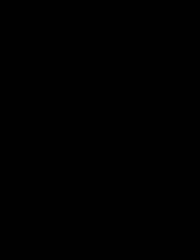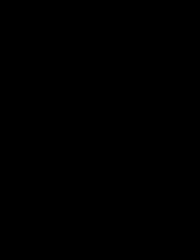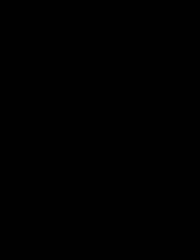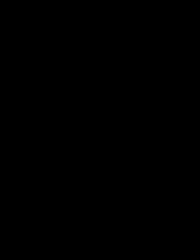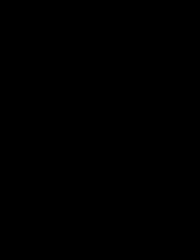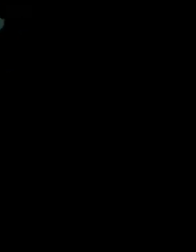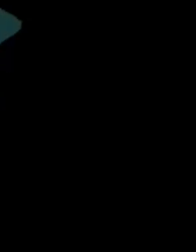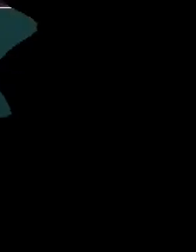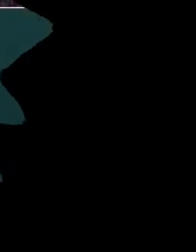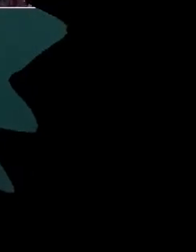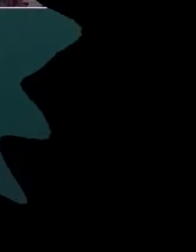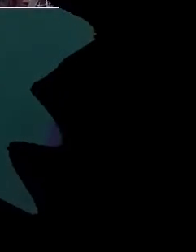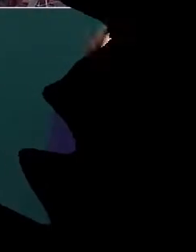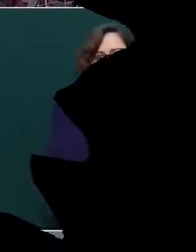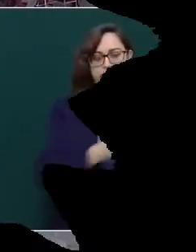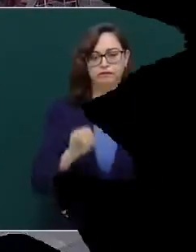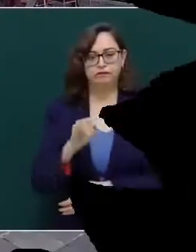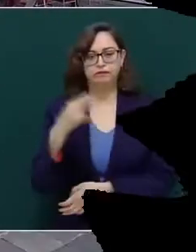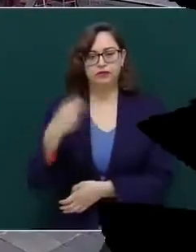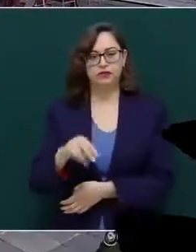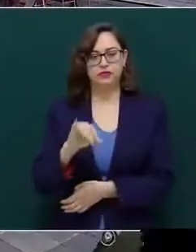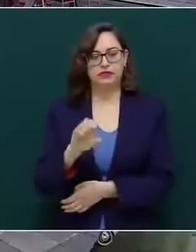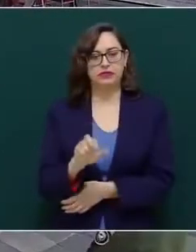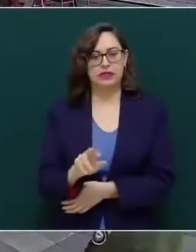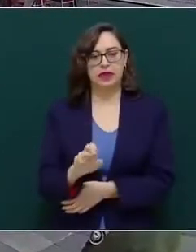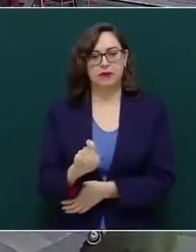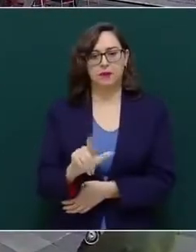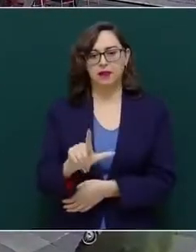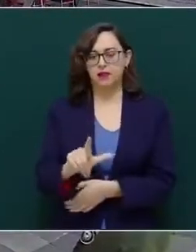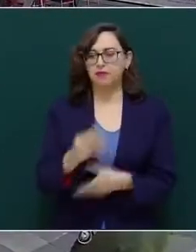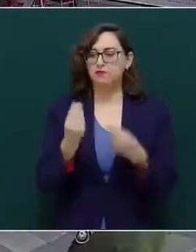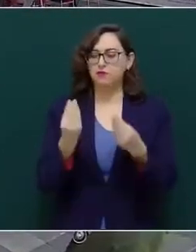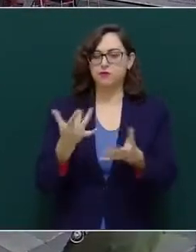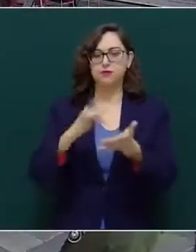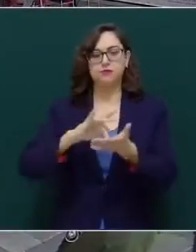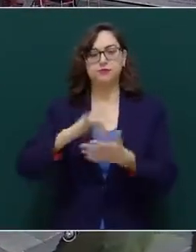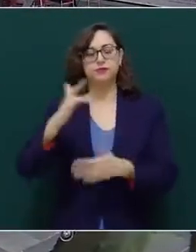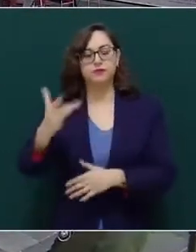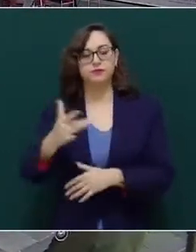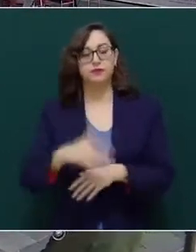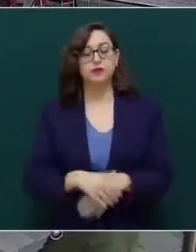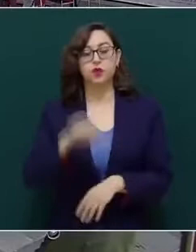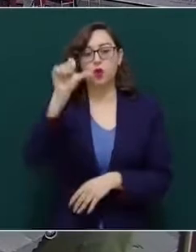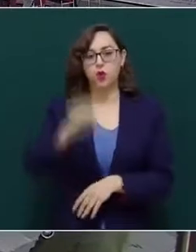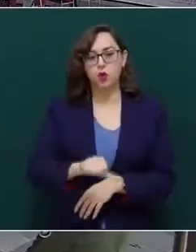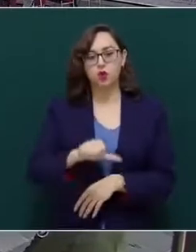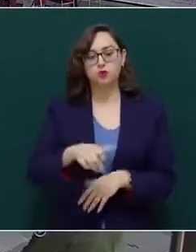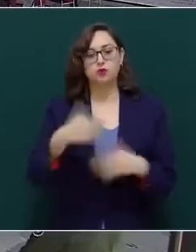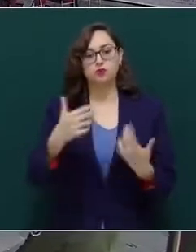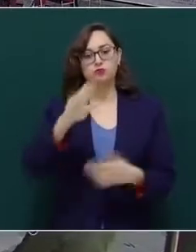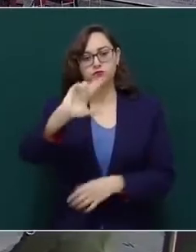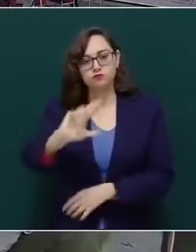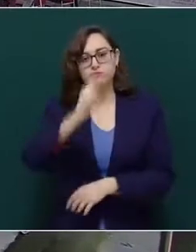Este acto para homenajear al libertador Simón Bolívar,